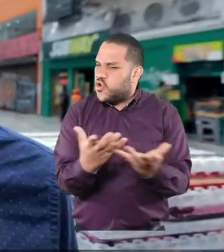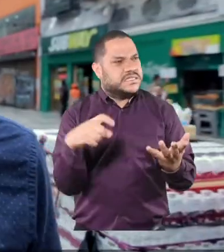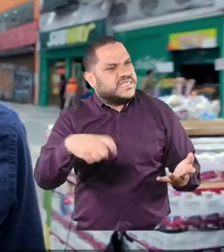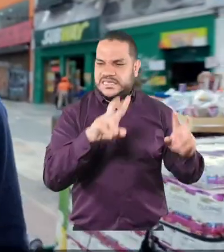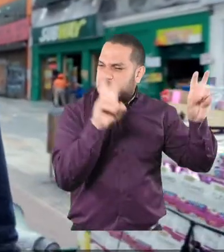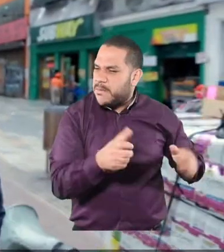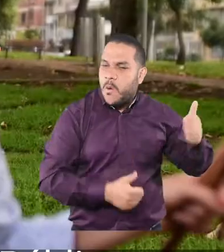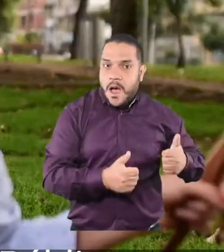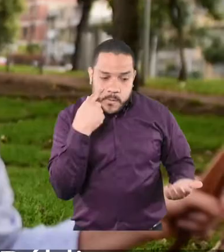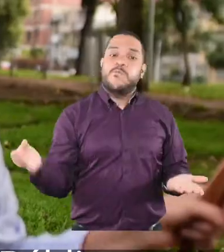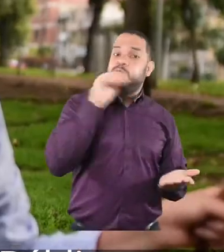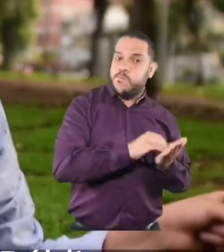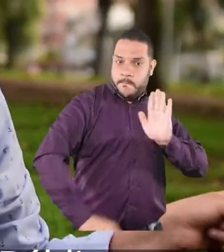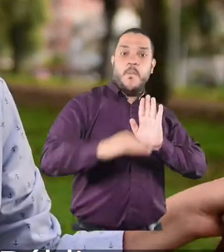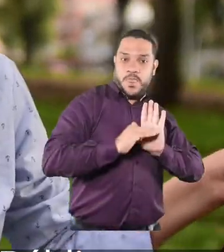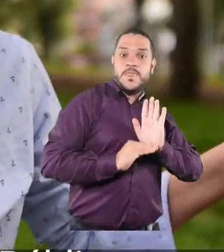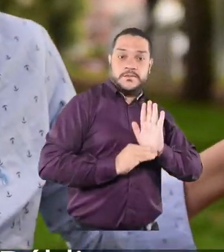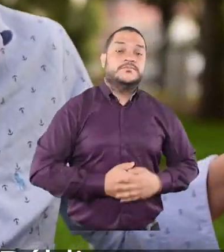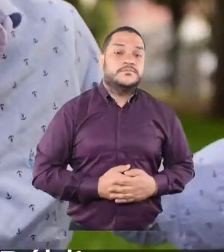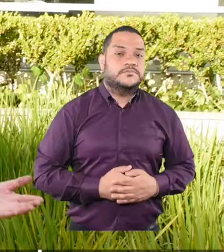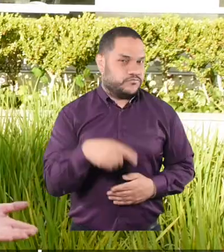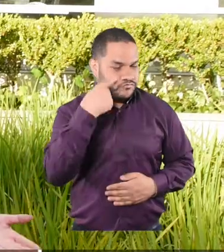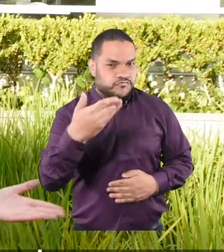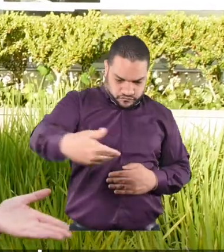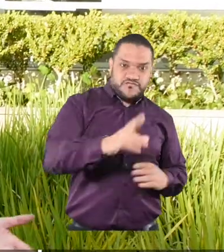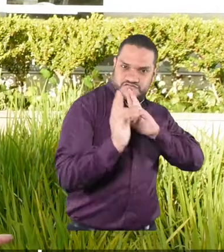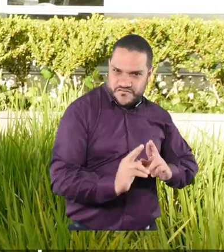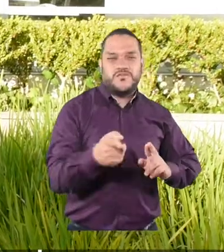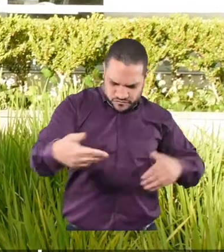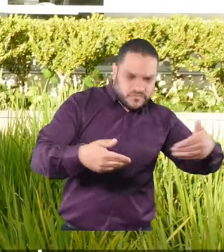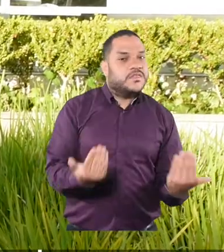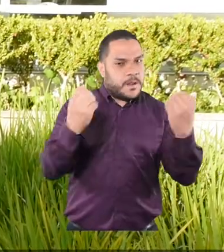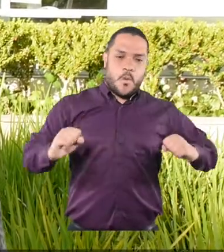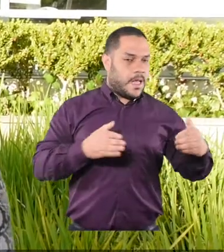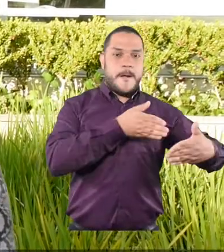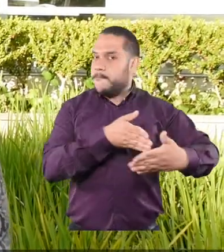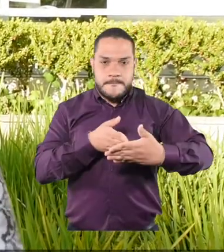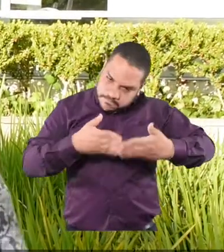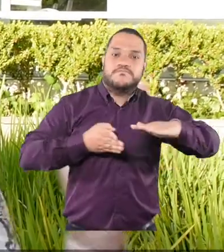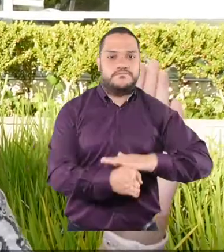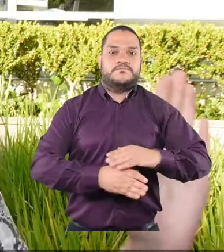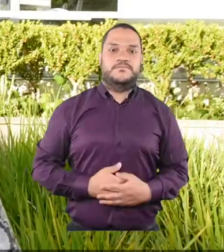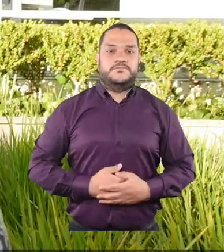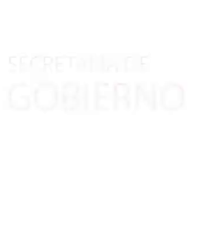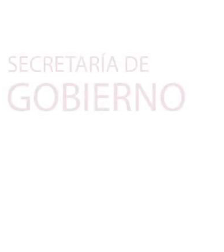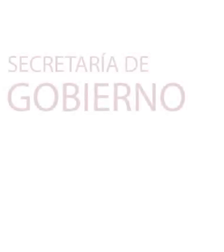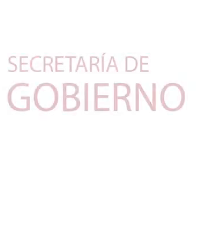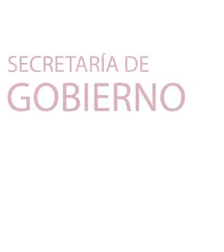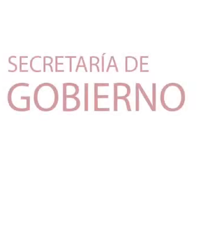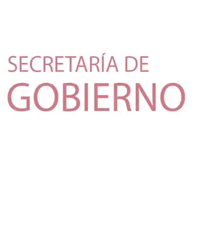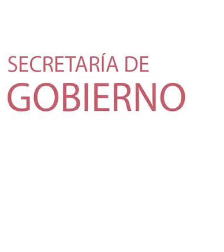con discapacidad e incluirlas en esta política. Contamos con tu apoyo para lograr una Bogotá sin barreras.